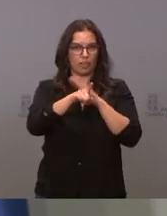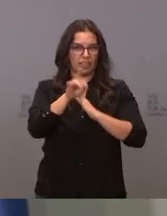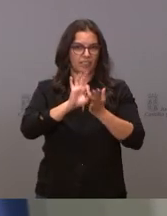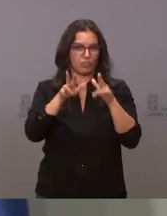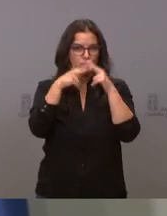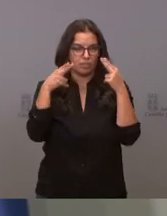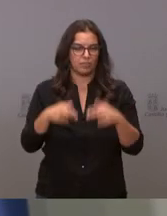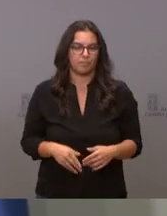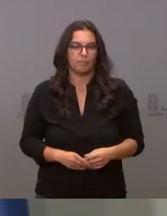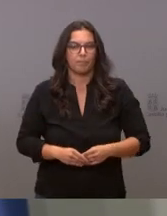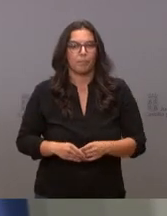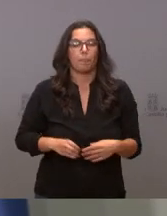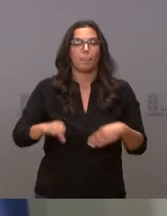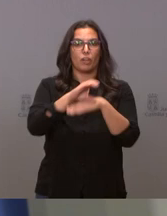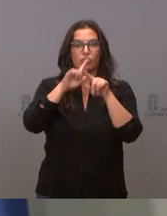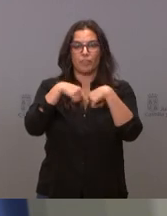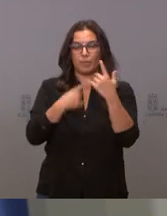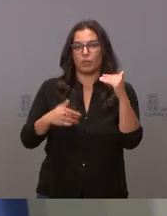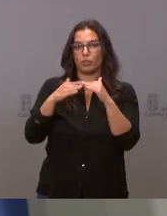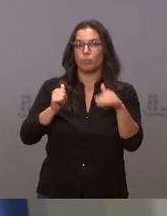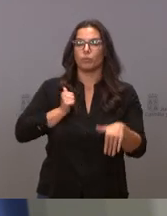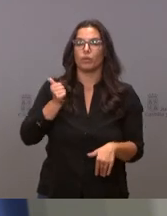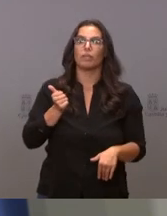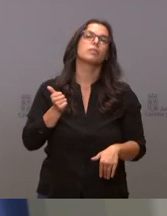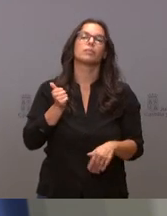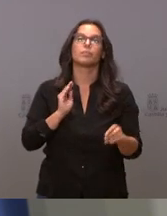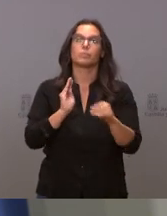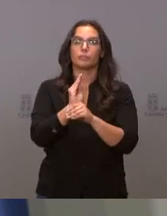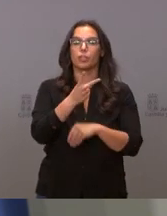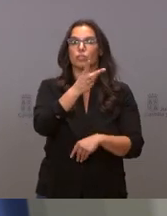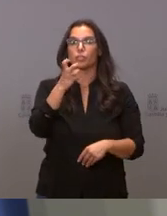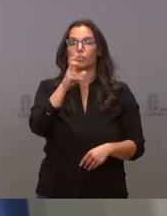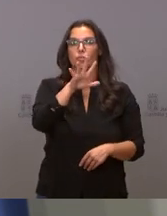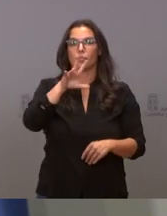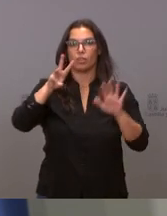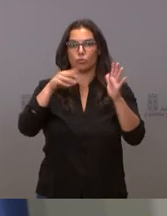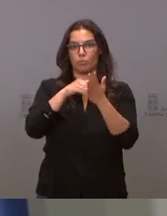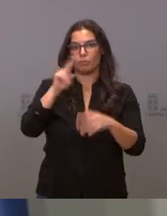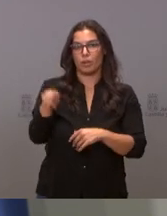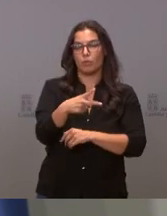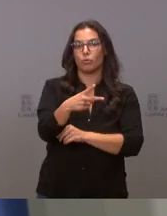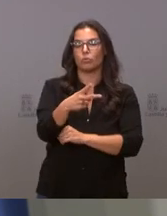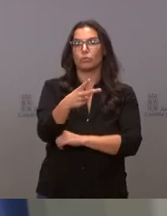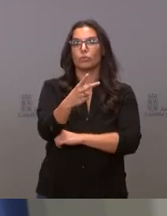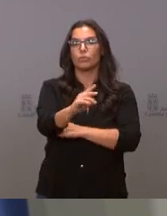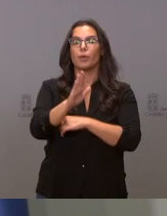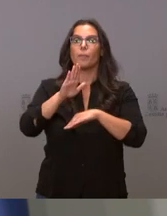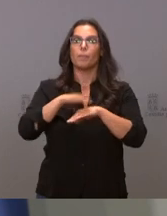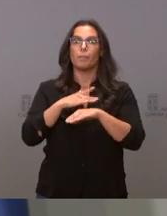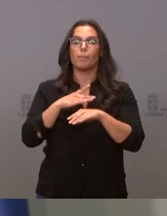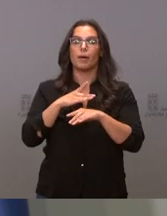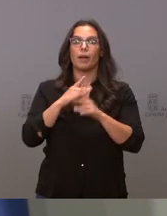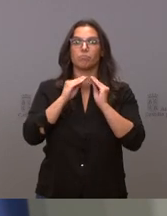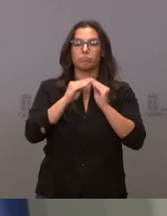La Consejería de Familia y de Igualdad de Oportunidades destina una inversión de 258.000 euros para la redacción del